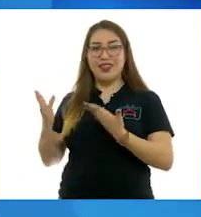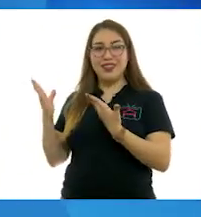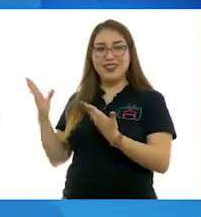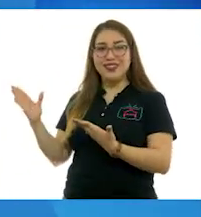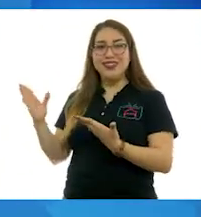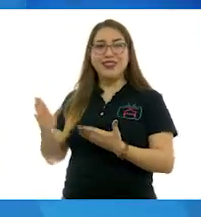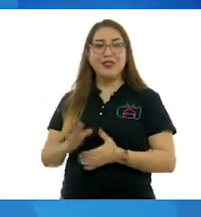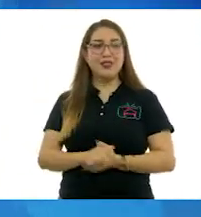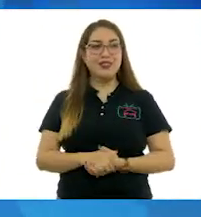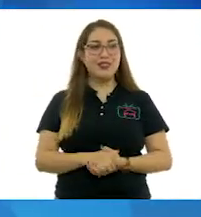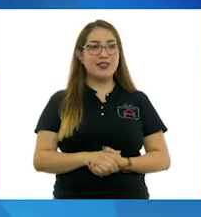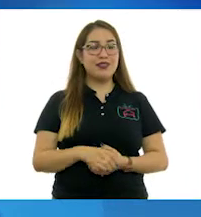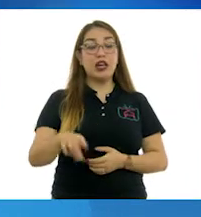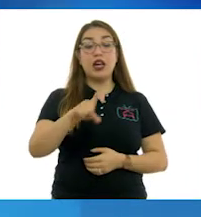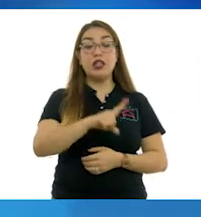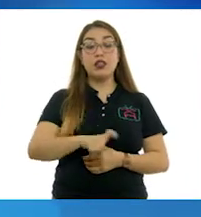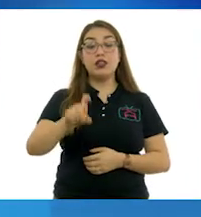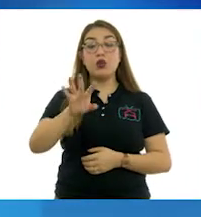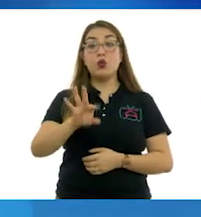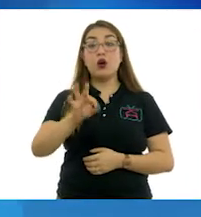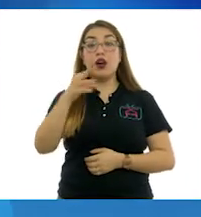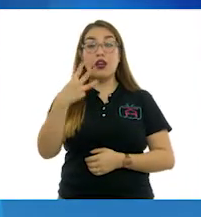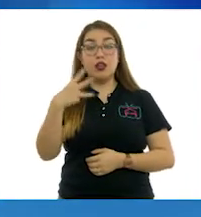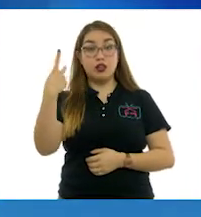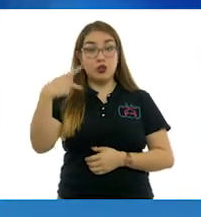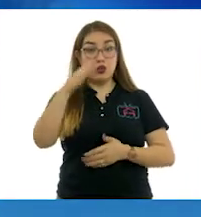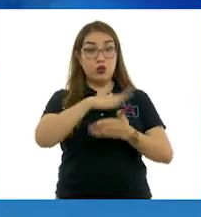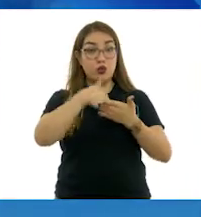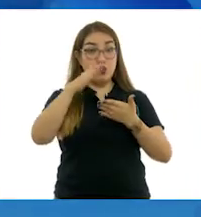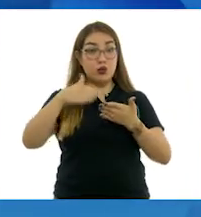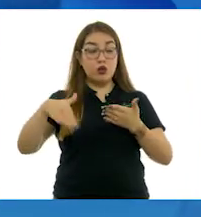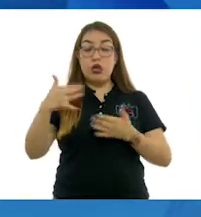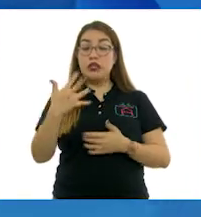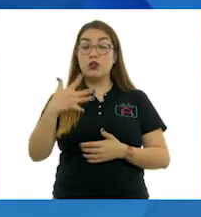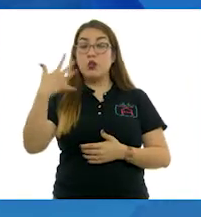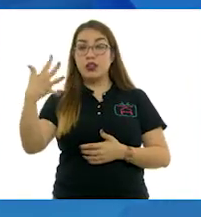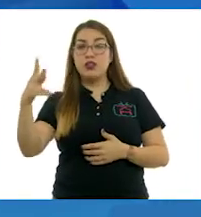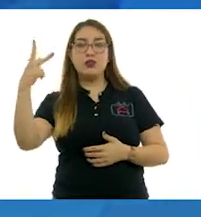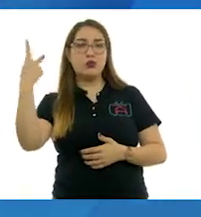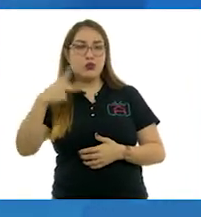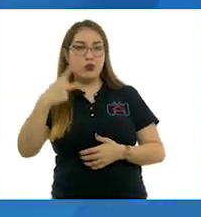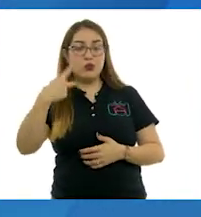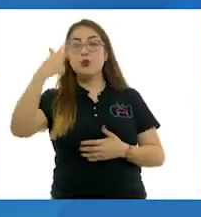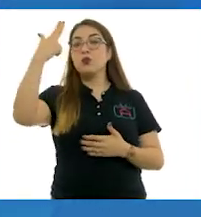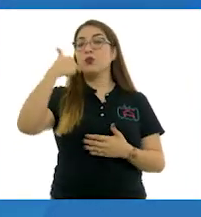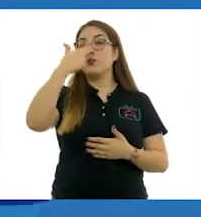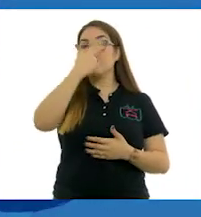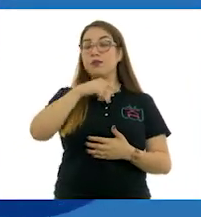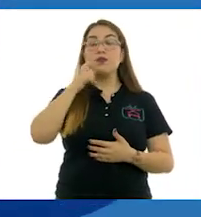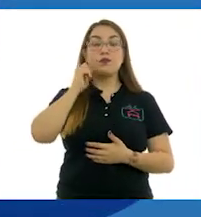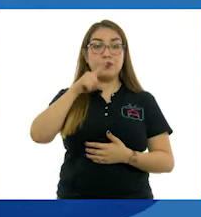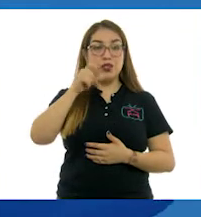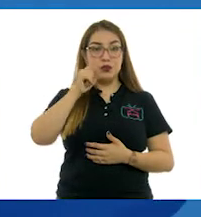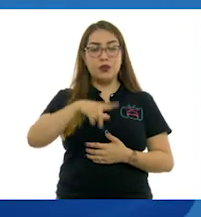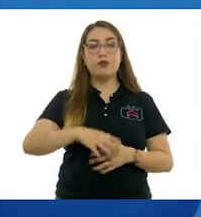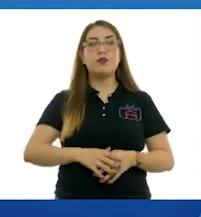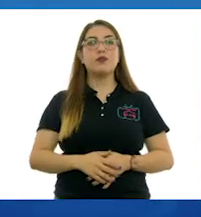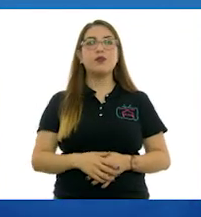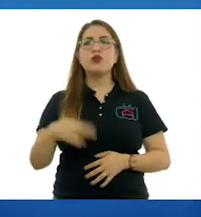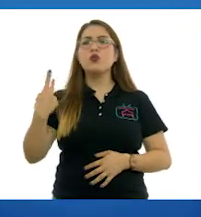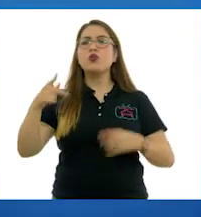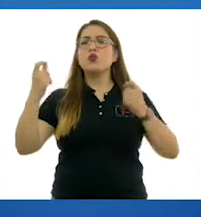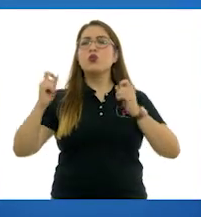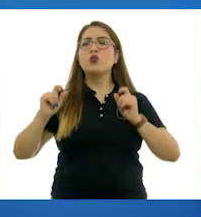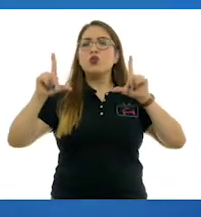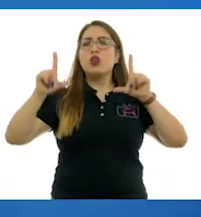143 pinturas de Frida Kahlo, 55 son autorretratos. Sus cuadros exponen fundamentalmente